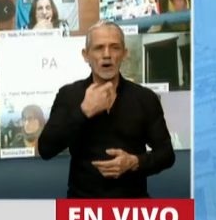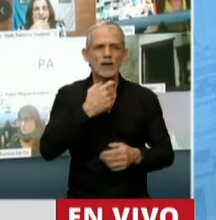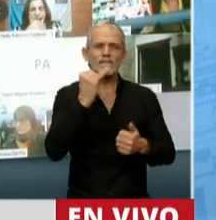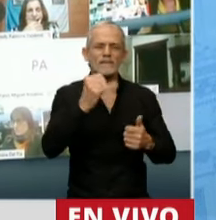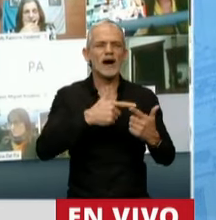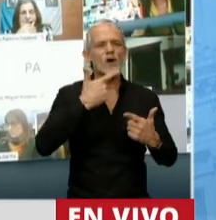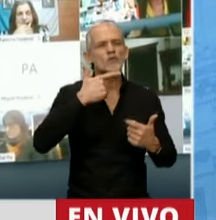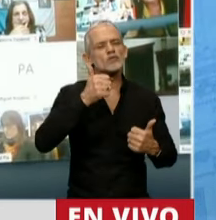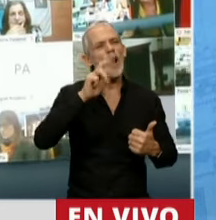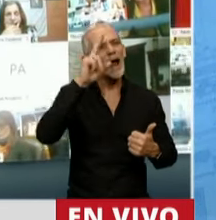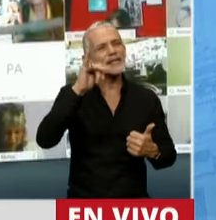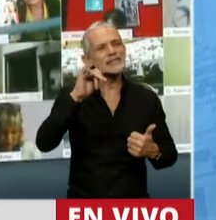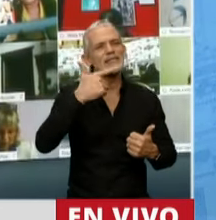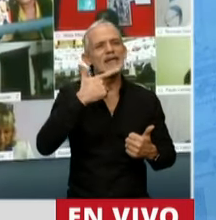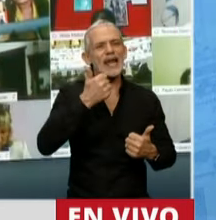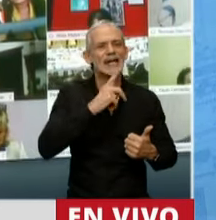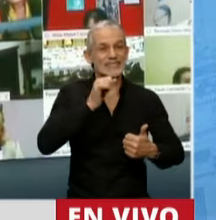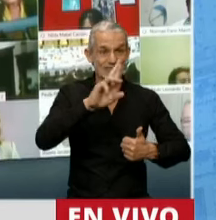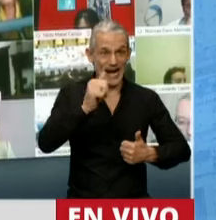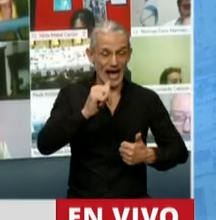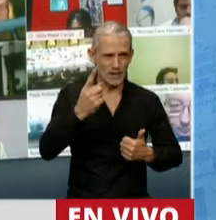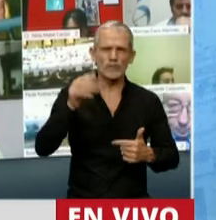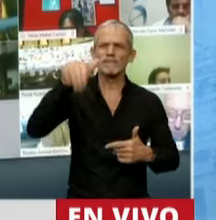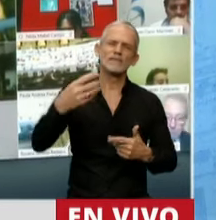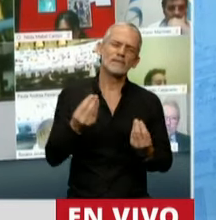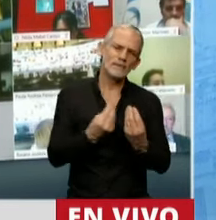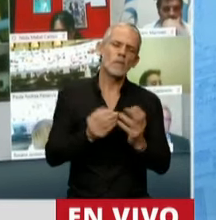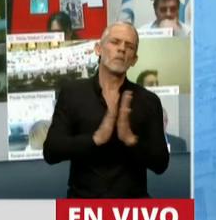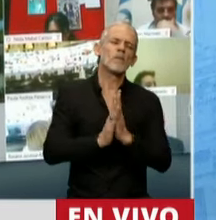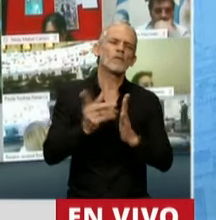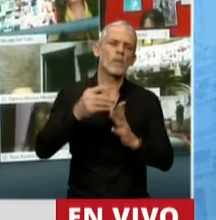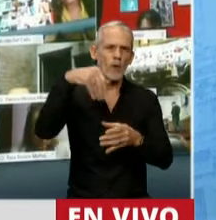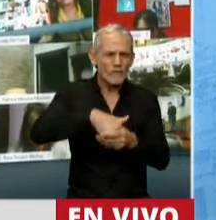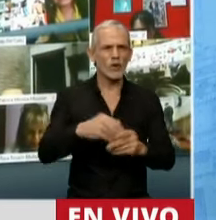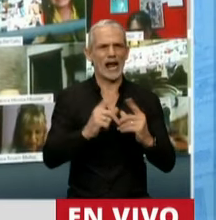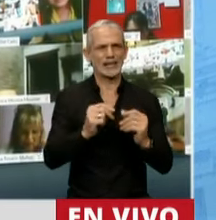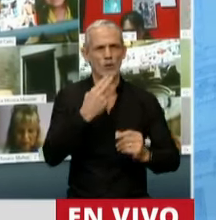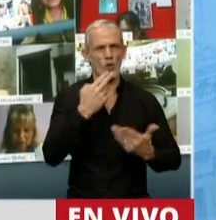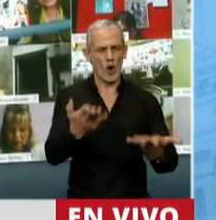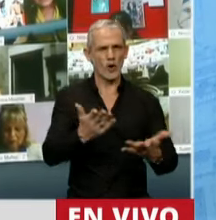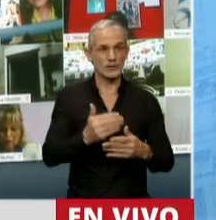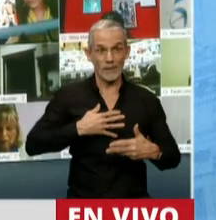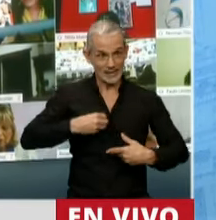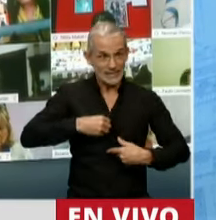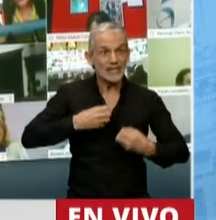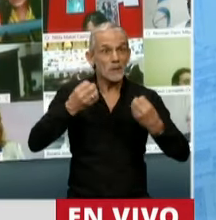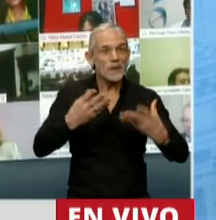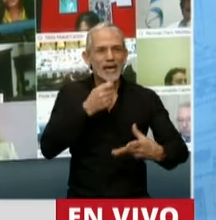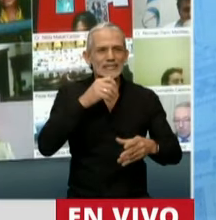Lastra que lo convoque a que vote este artículo 11, que se va a sentir muy bien votándolo,